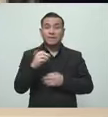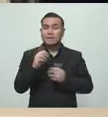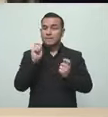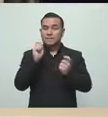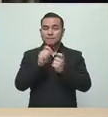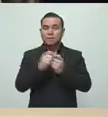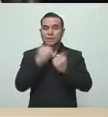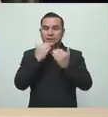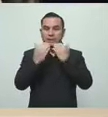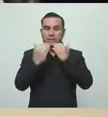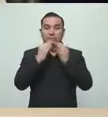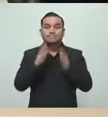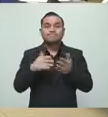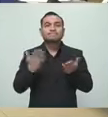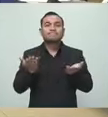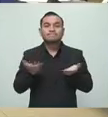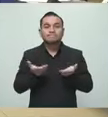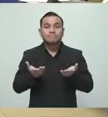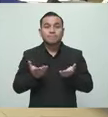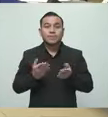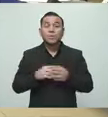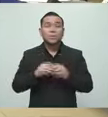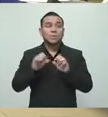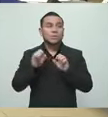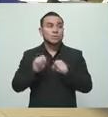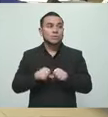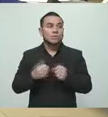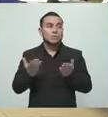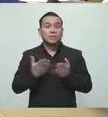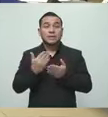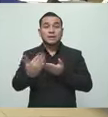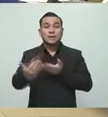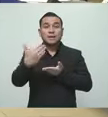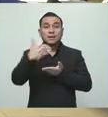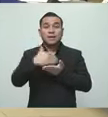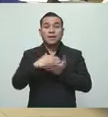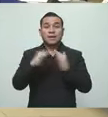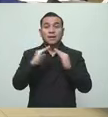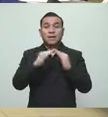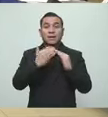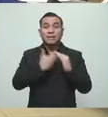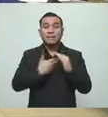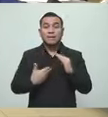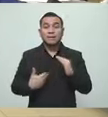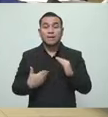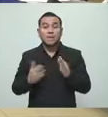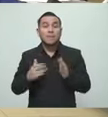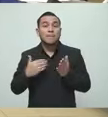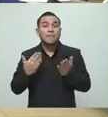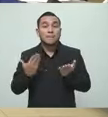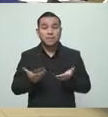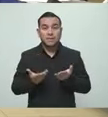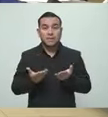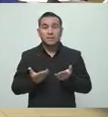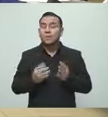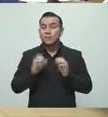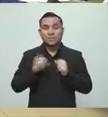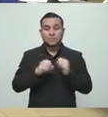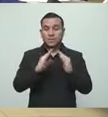decía, de que no podían venir, ellos no podían moverse de la Asamblea Legislativa